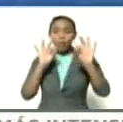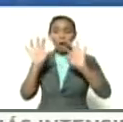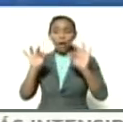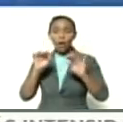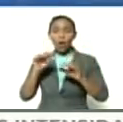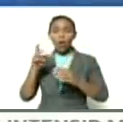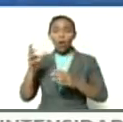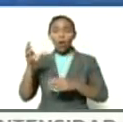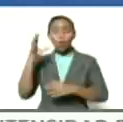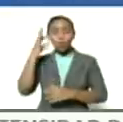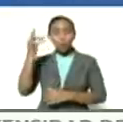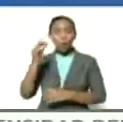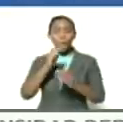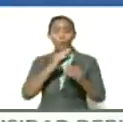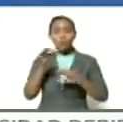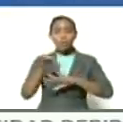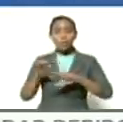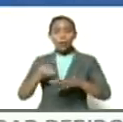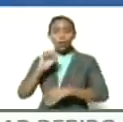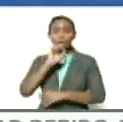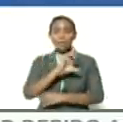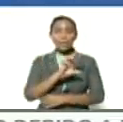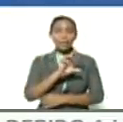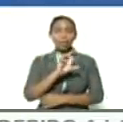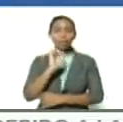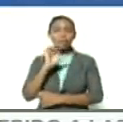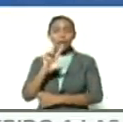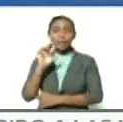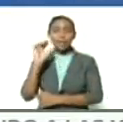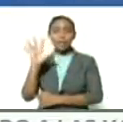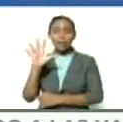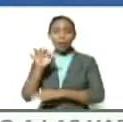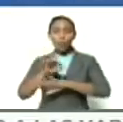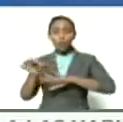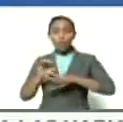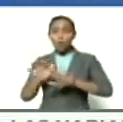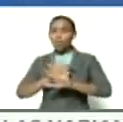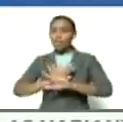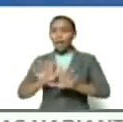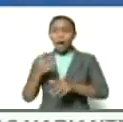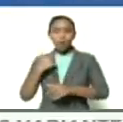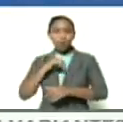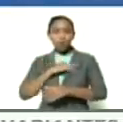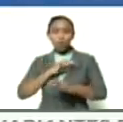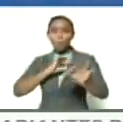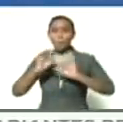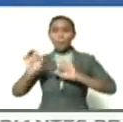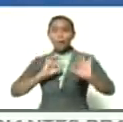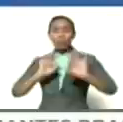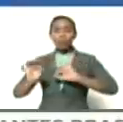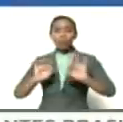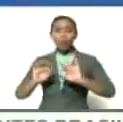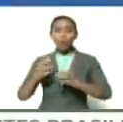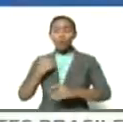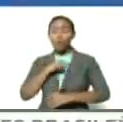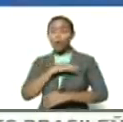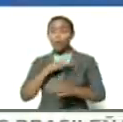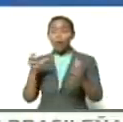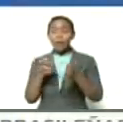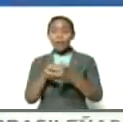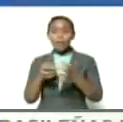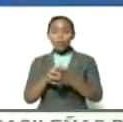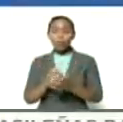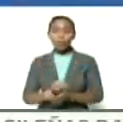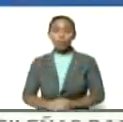municipales de los 335 municipios ya nosotros estamos preparando nuestros equipos